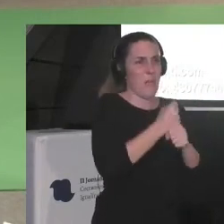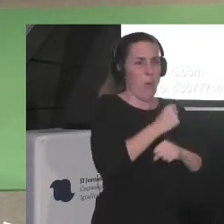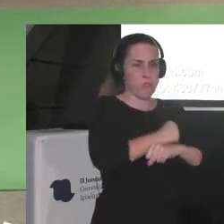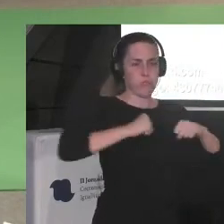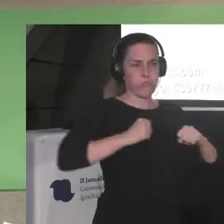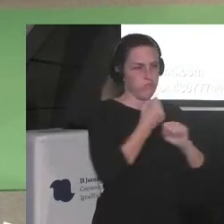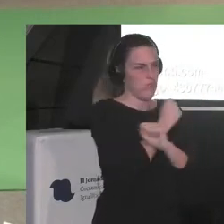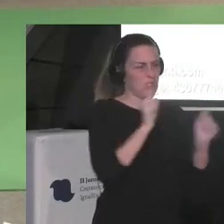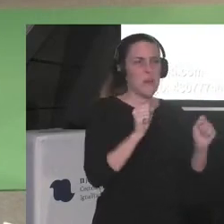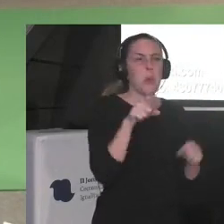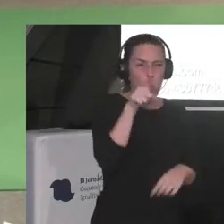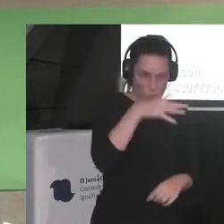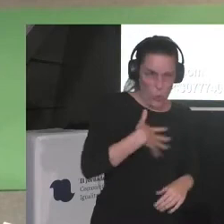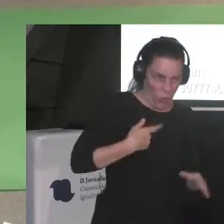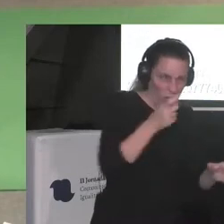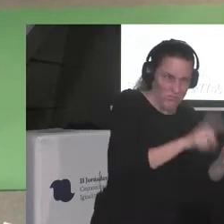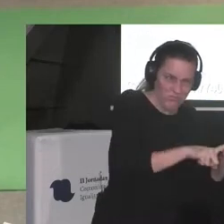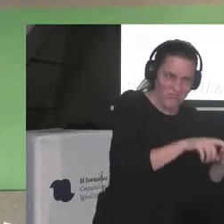amigas ¿no?